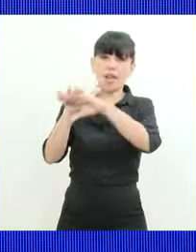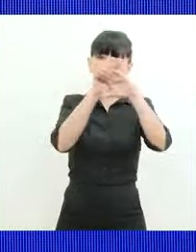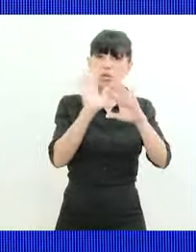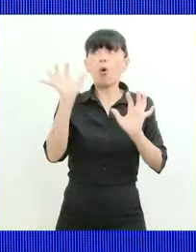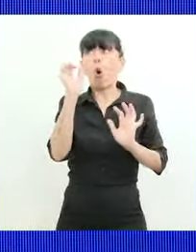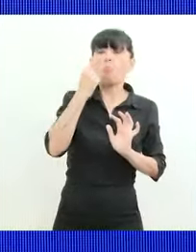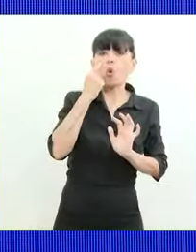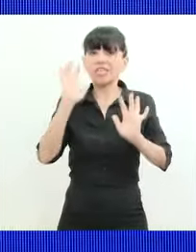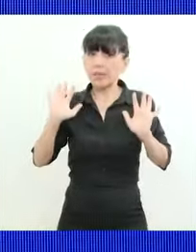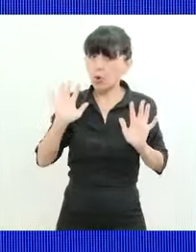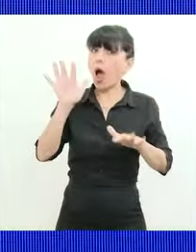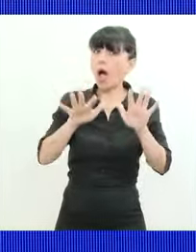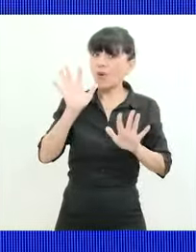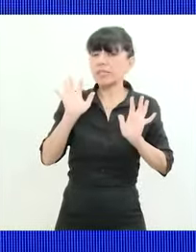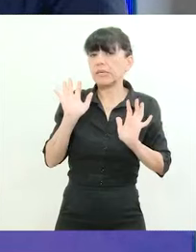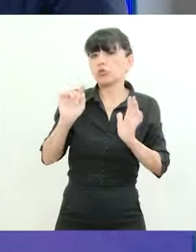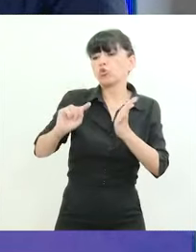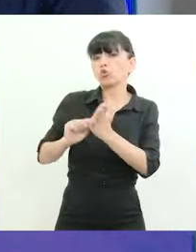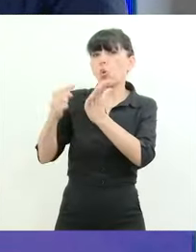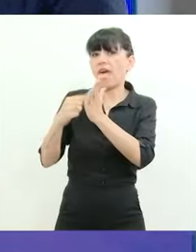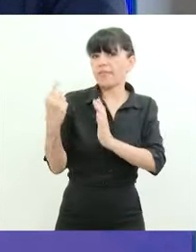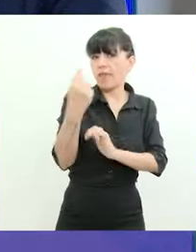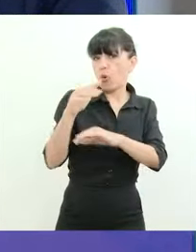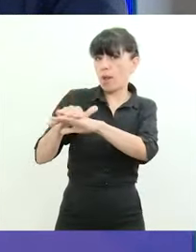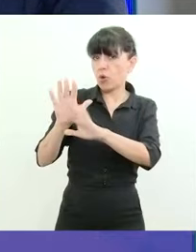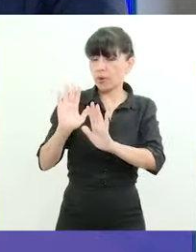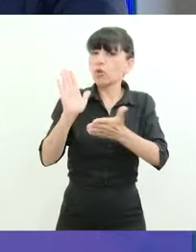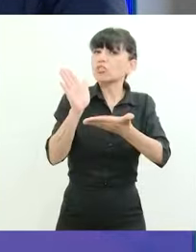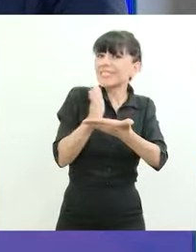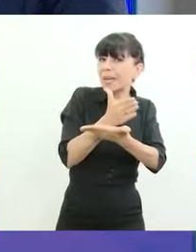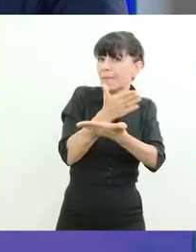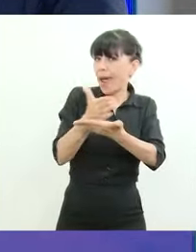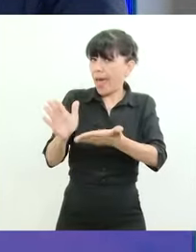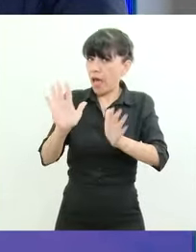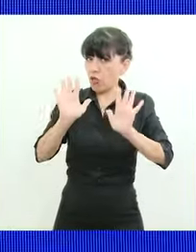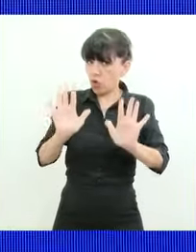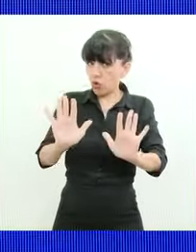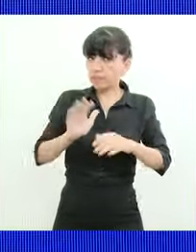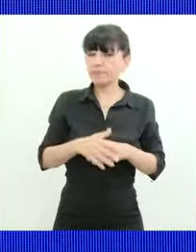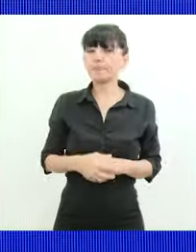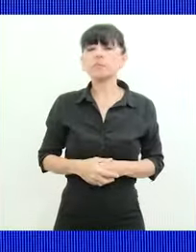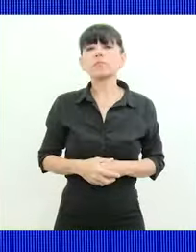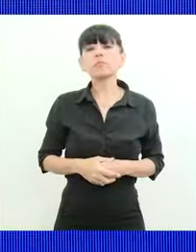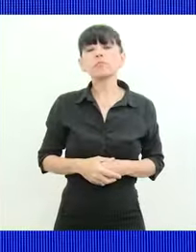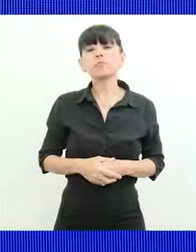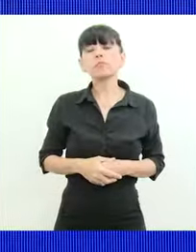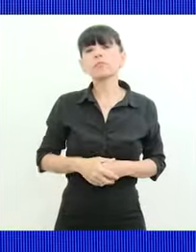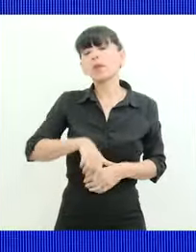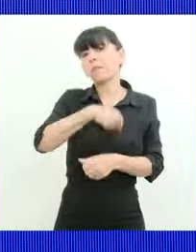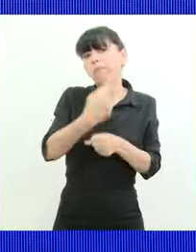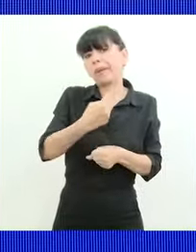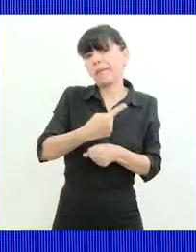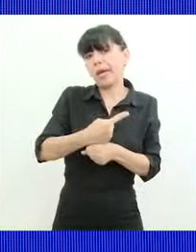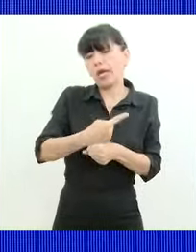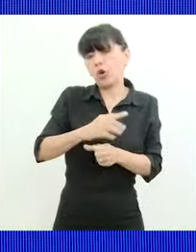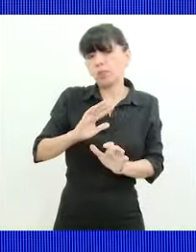ni siquiera las provinciales de las ciudades entonces son como realidades distintas lo primero que quiero es